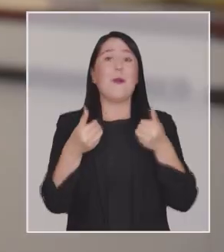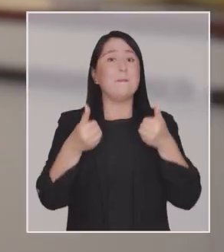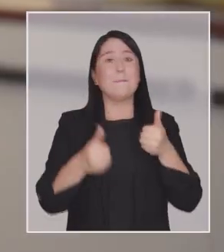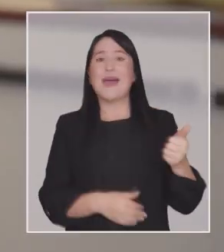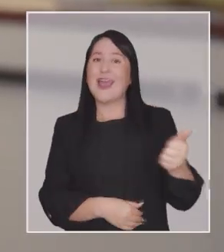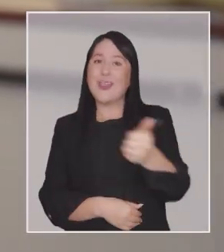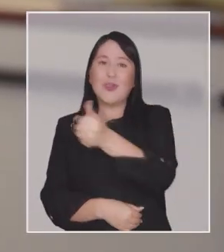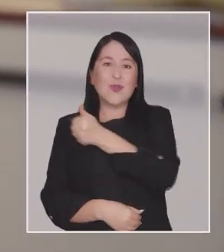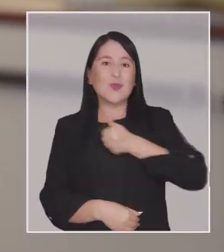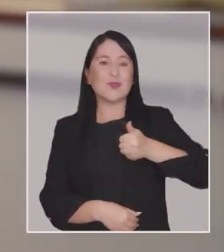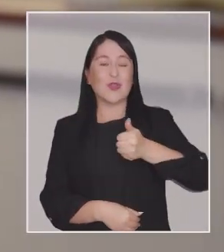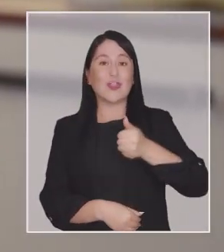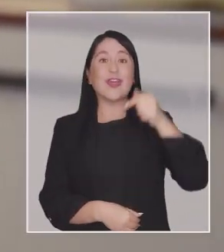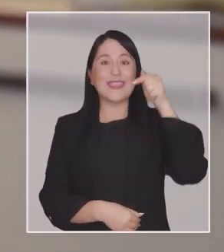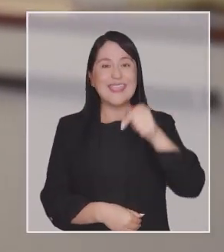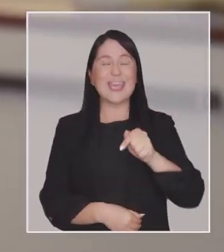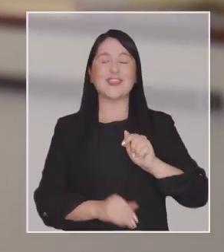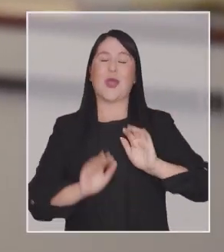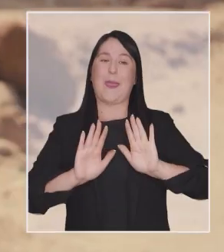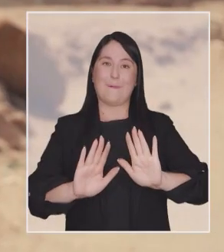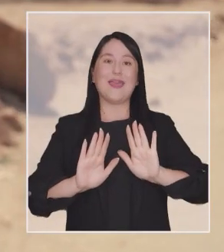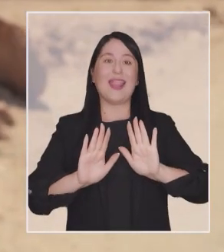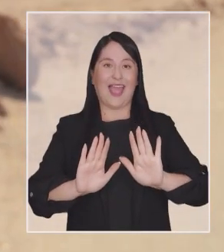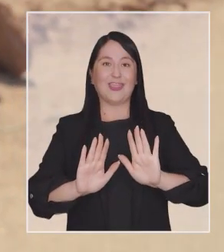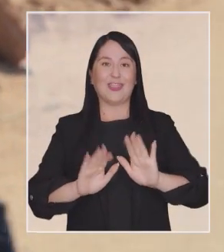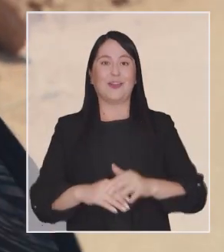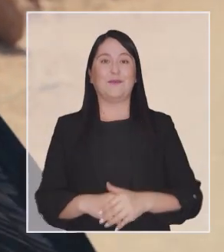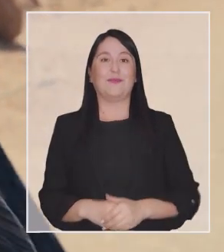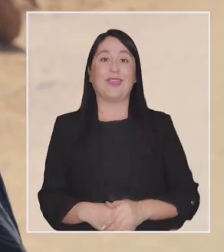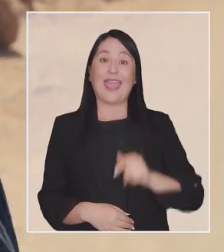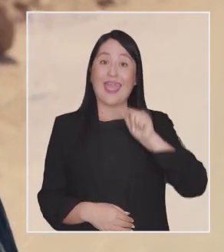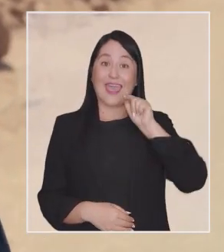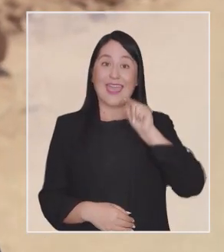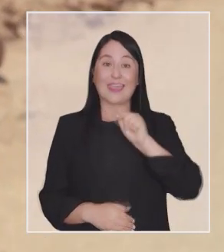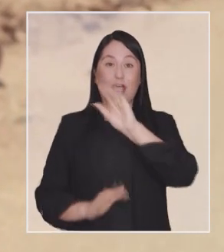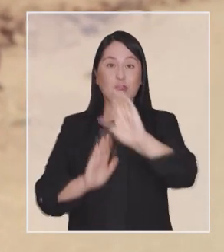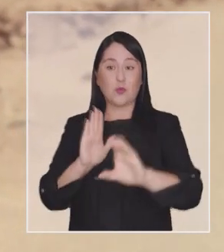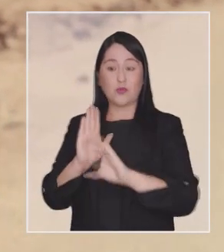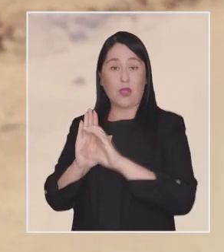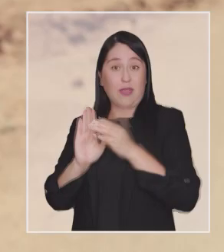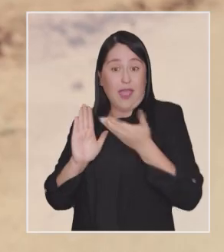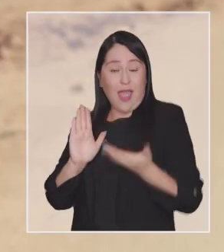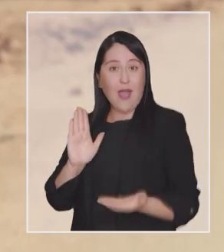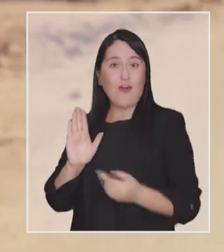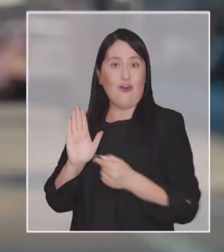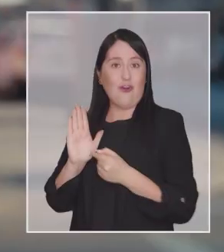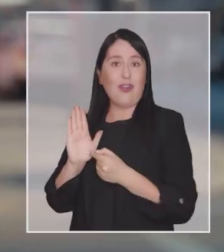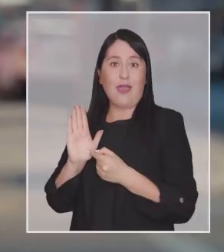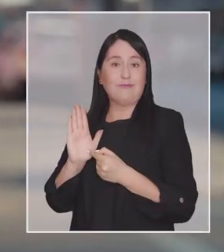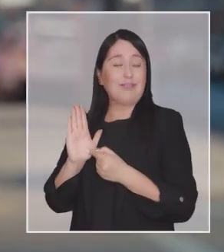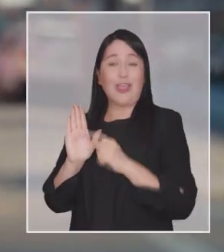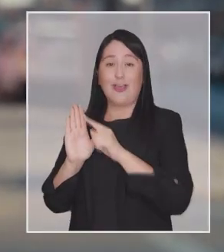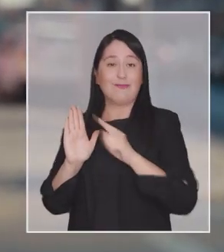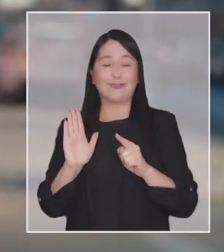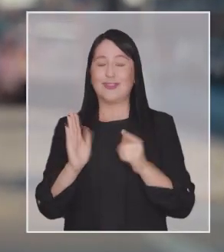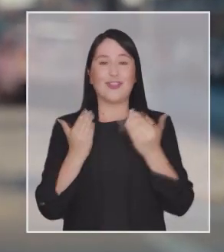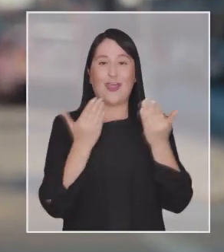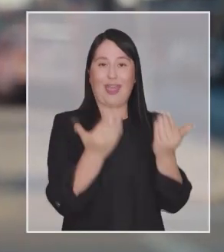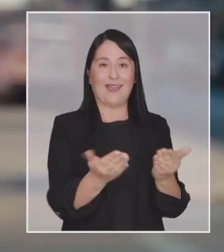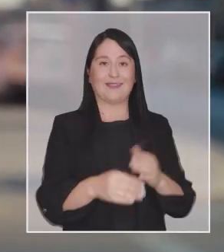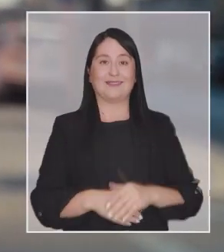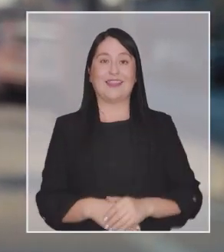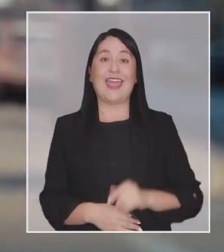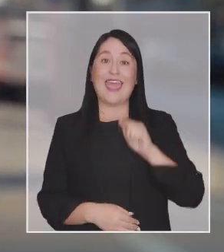muy bien para todos nosotros. Y eso es lo que estamos esperando. Ya que esta constitución que tenemos en este momento